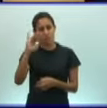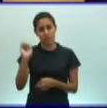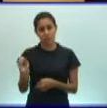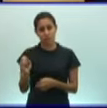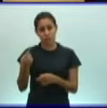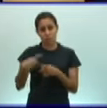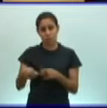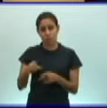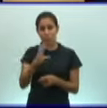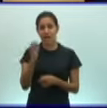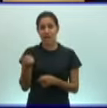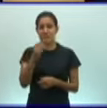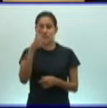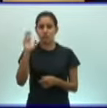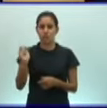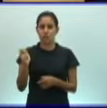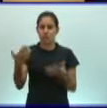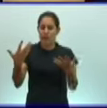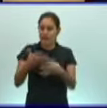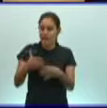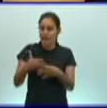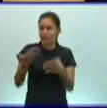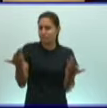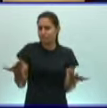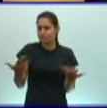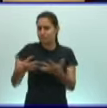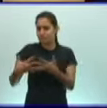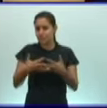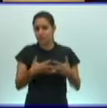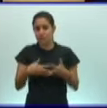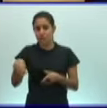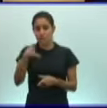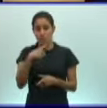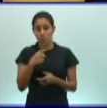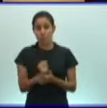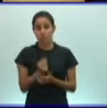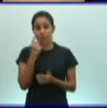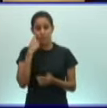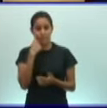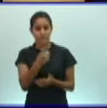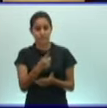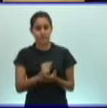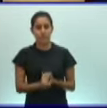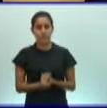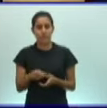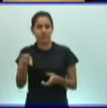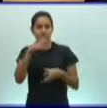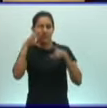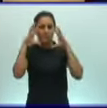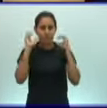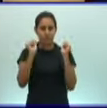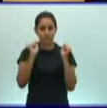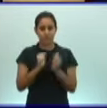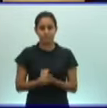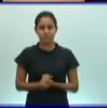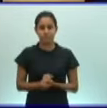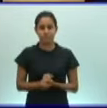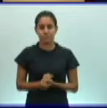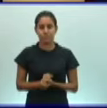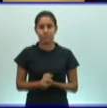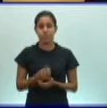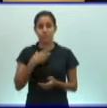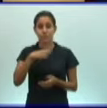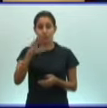cuáles son las semejanzas, las diferencias y que ustedes puedan hacer llegar, capaz de llegar a conclusiones. Quiere decir que vamos a estar